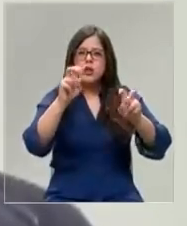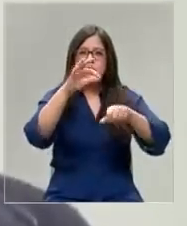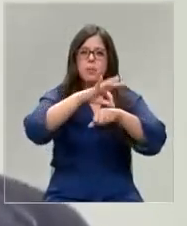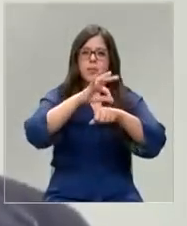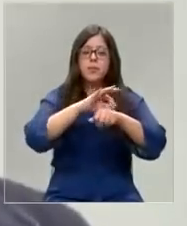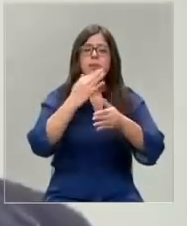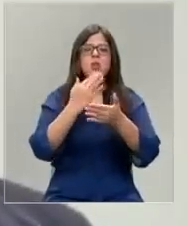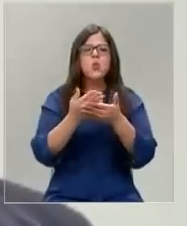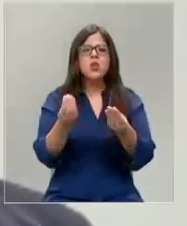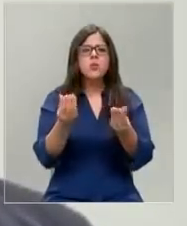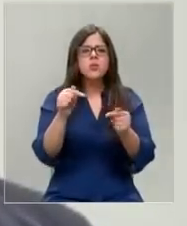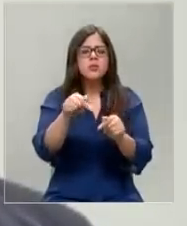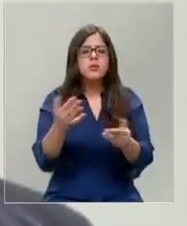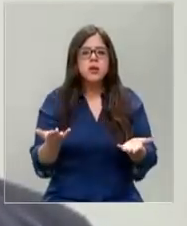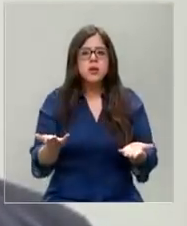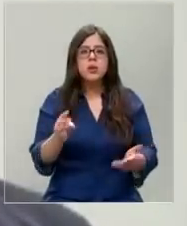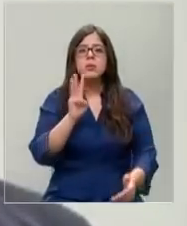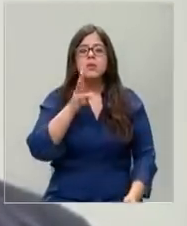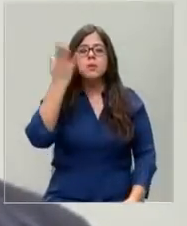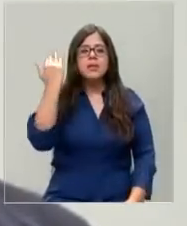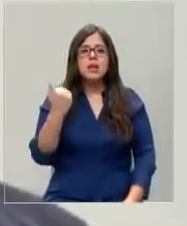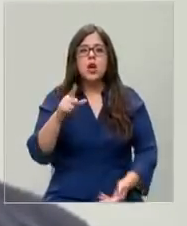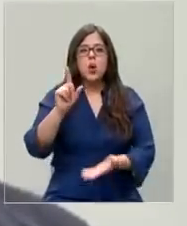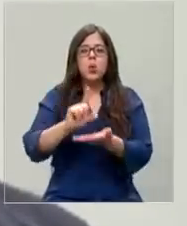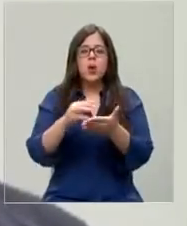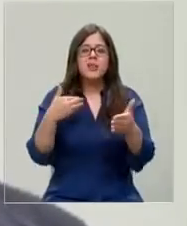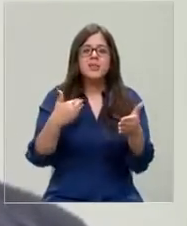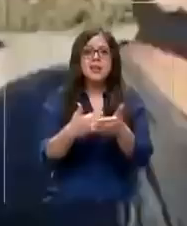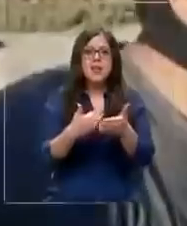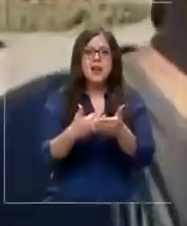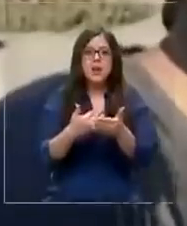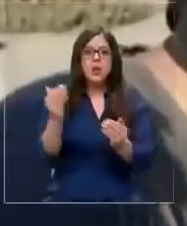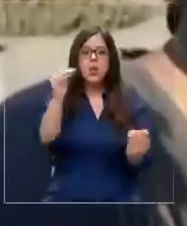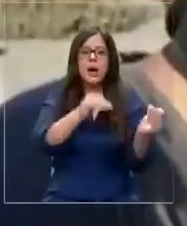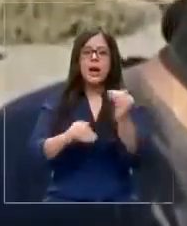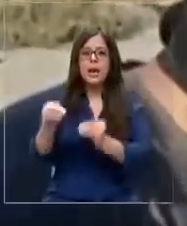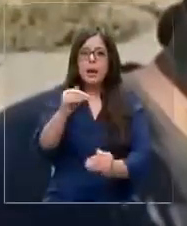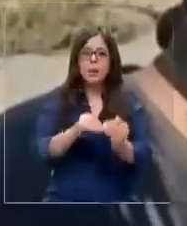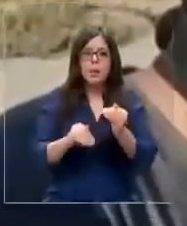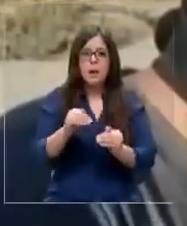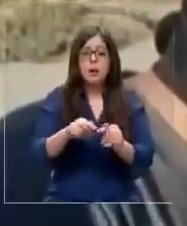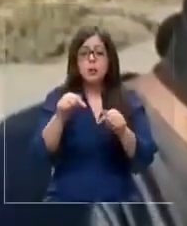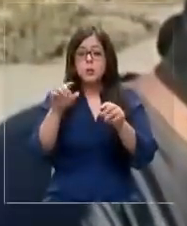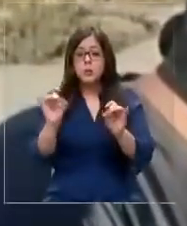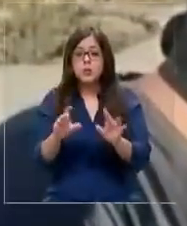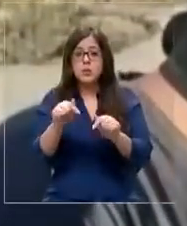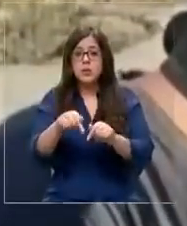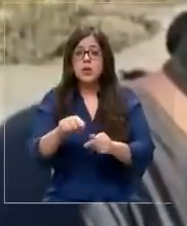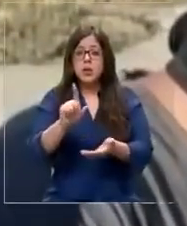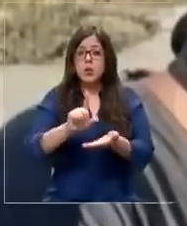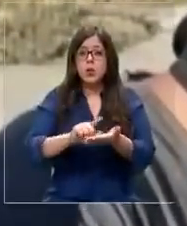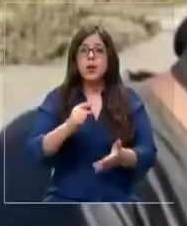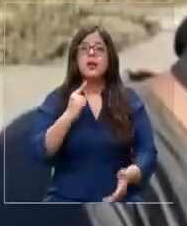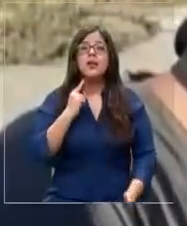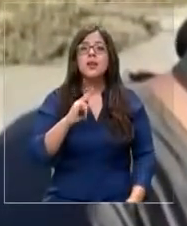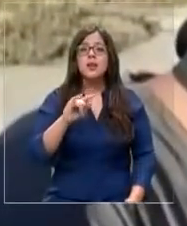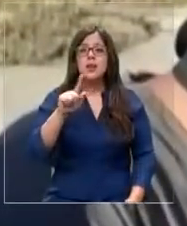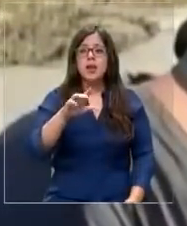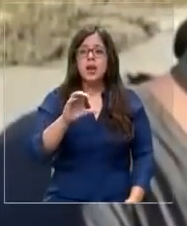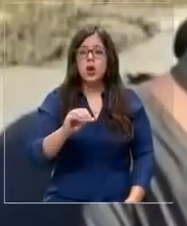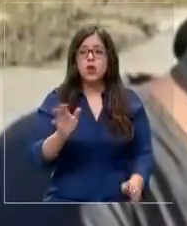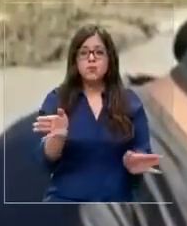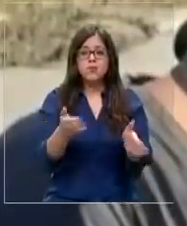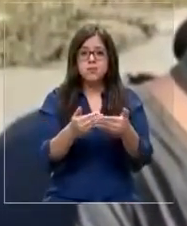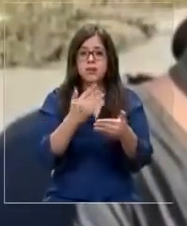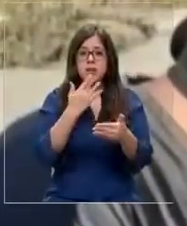ocurrió el pasado miércoles en una instalación de aguas servidas cercana al borde costero. Que a lo mejor este sector del Quisco pueda ser cerrado,